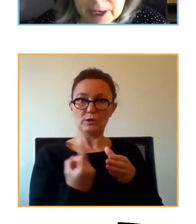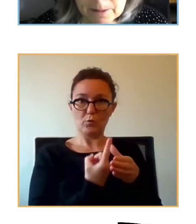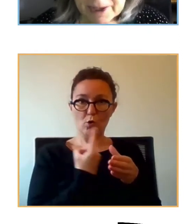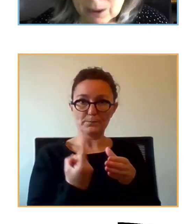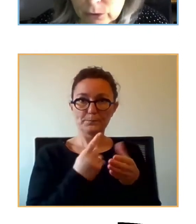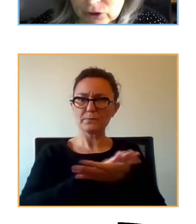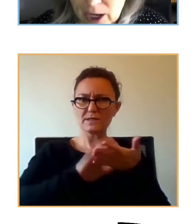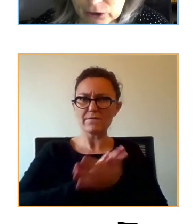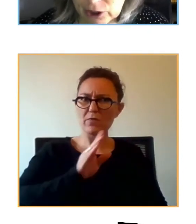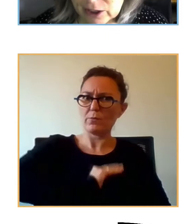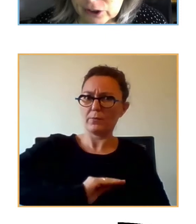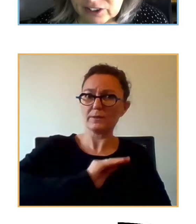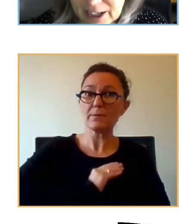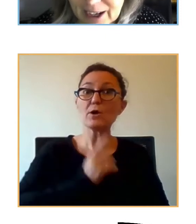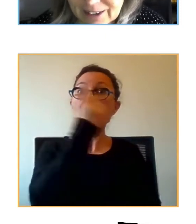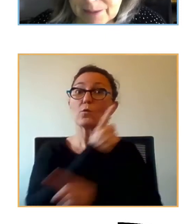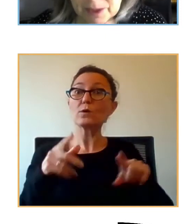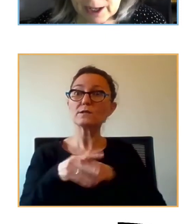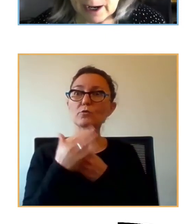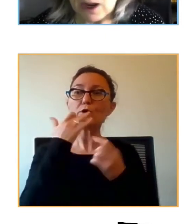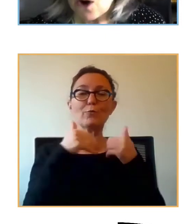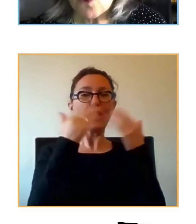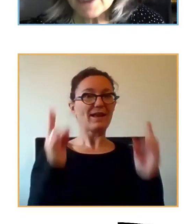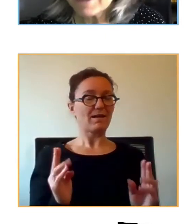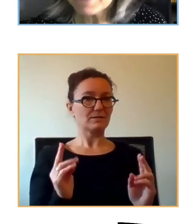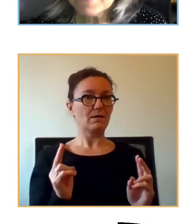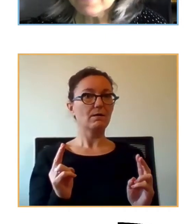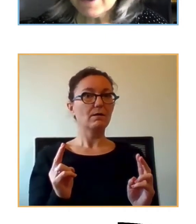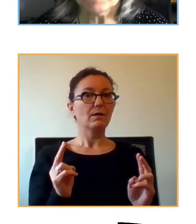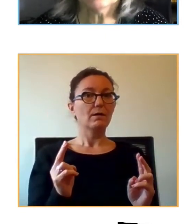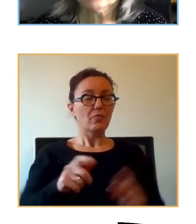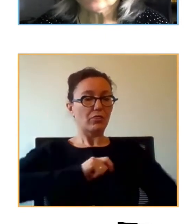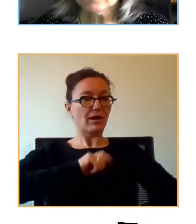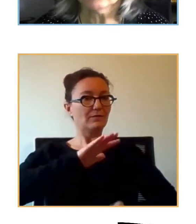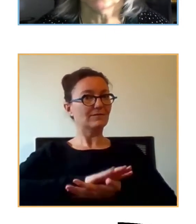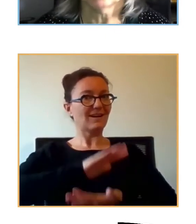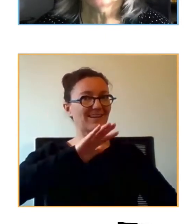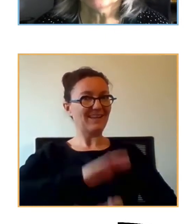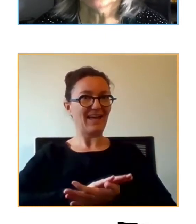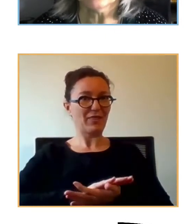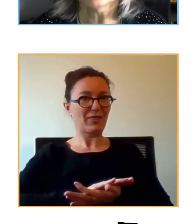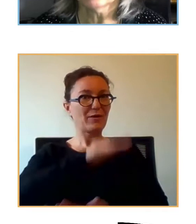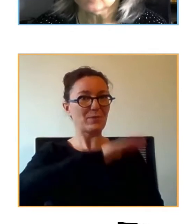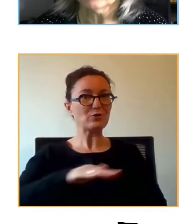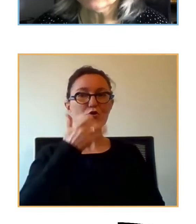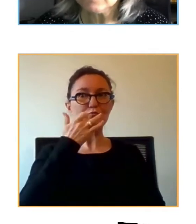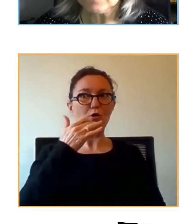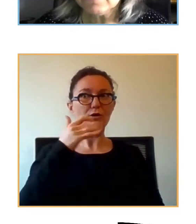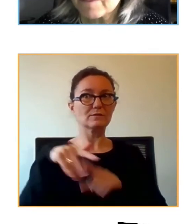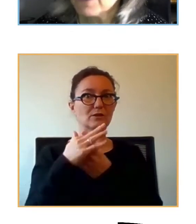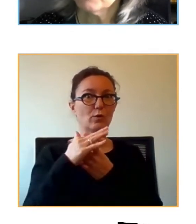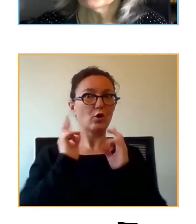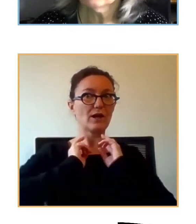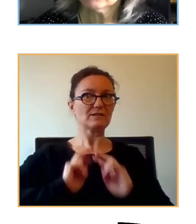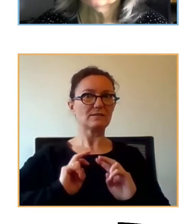Si bien para algunos casos el hecho de estar en casa era una tranquilidad para estos niños porque no se enfrentaban a situación de